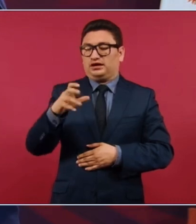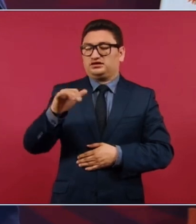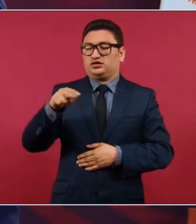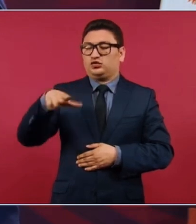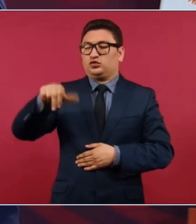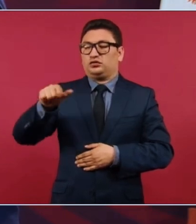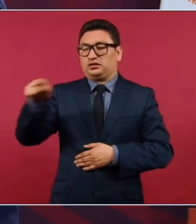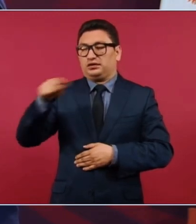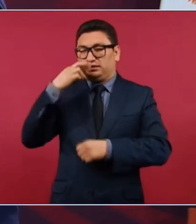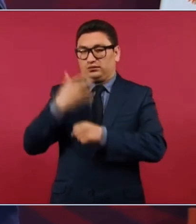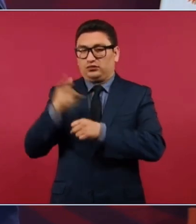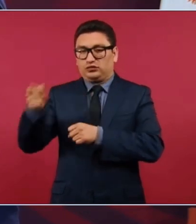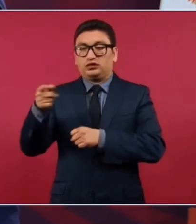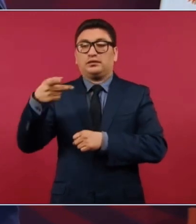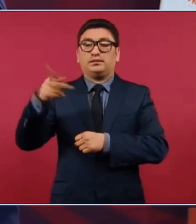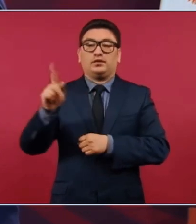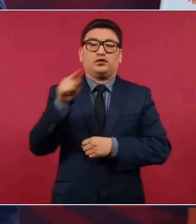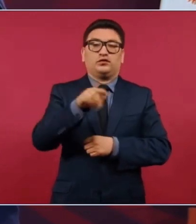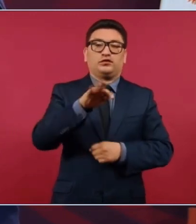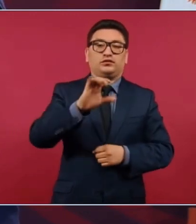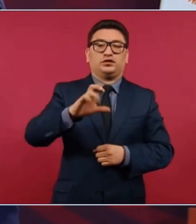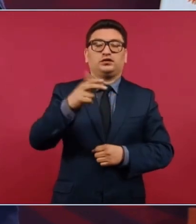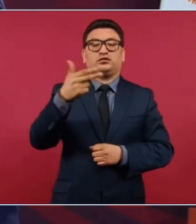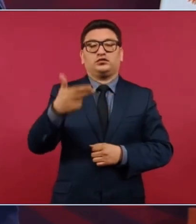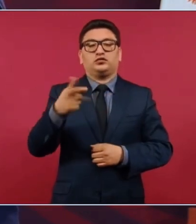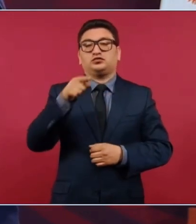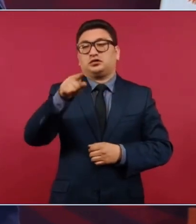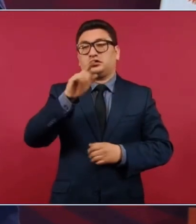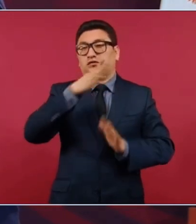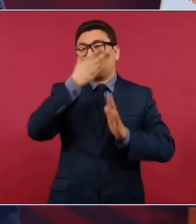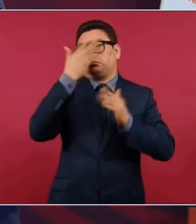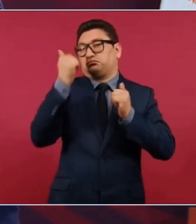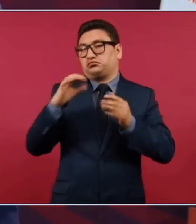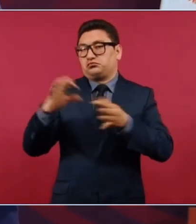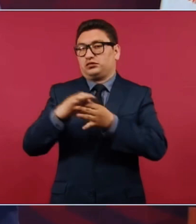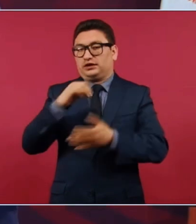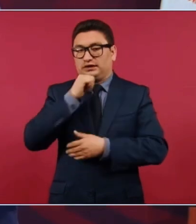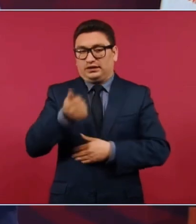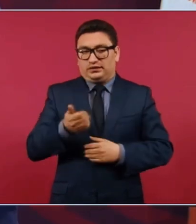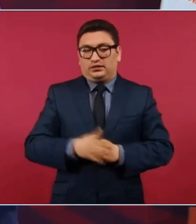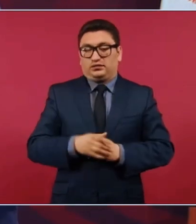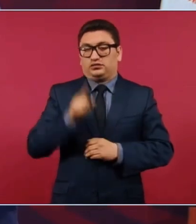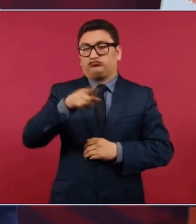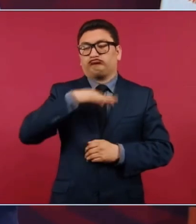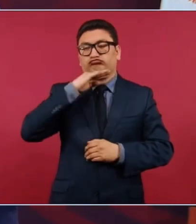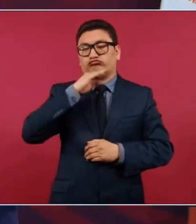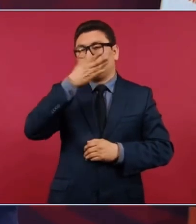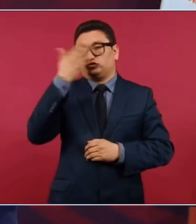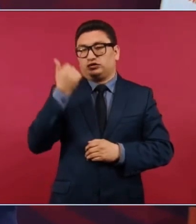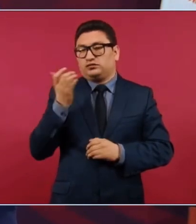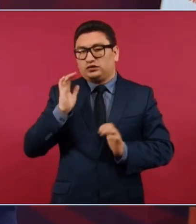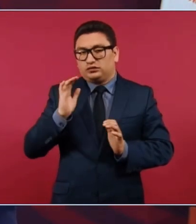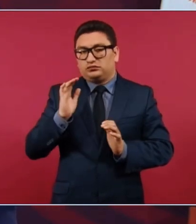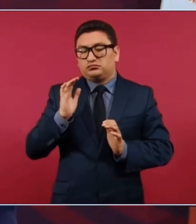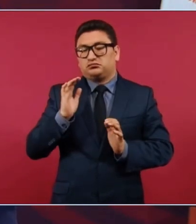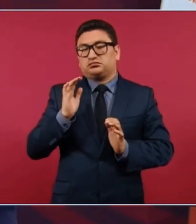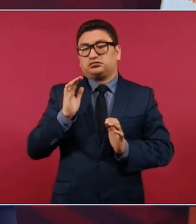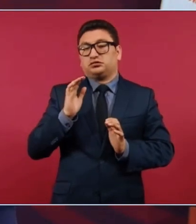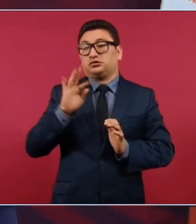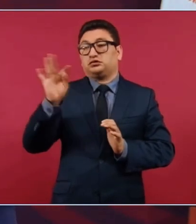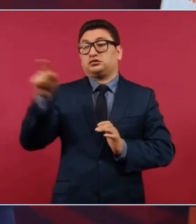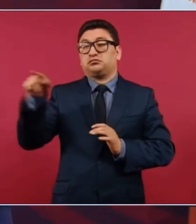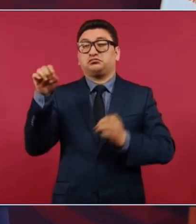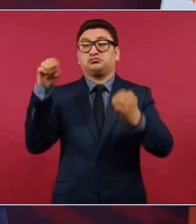que Felipe Calderón no está involucrado, no se enteró, que lo